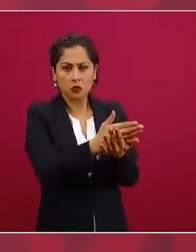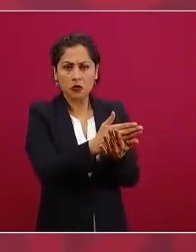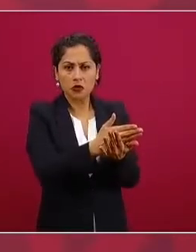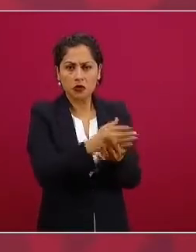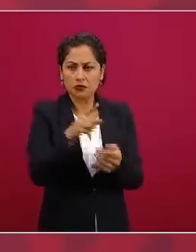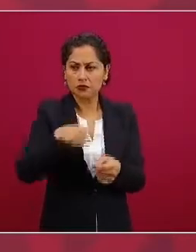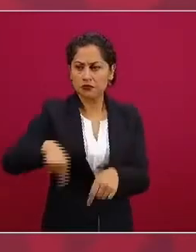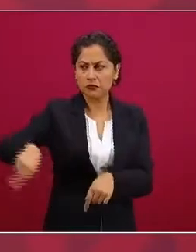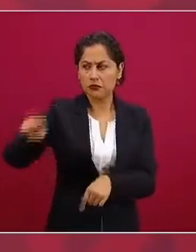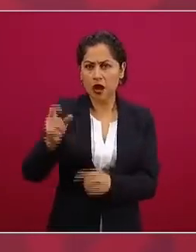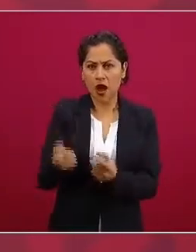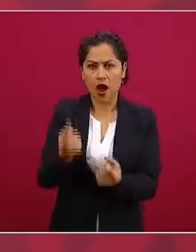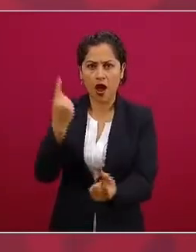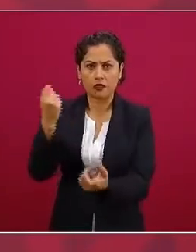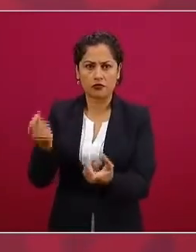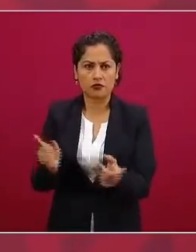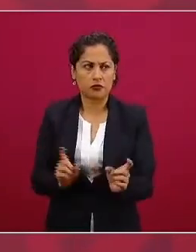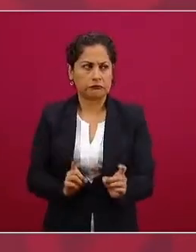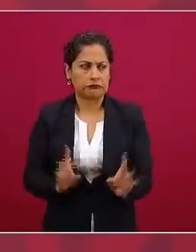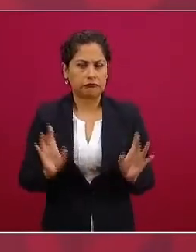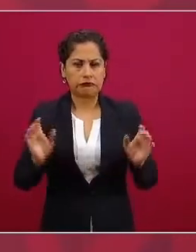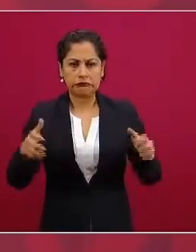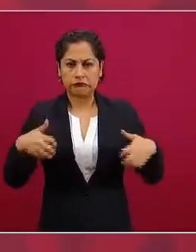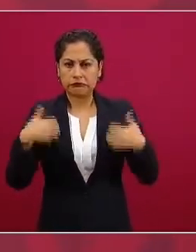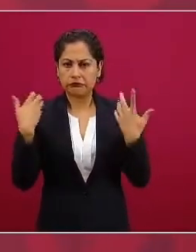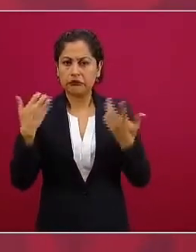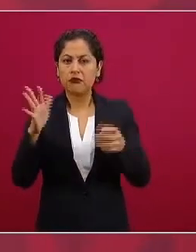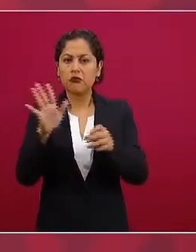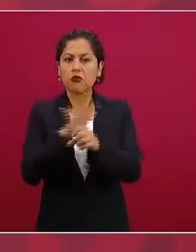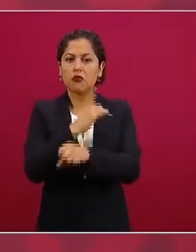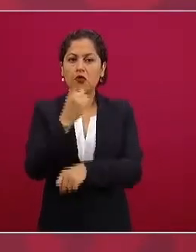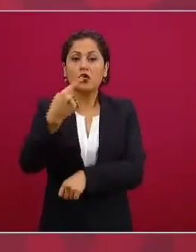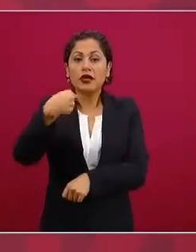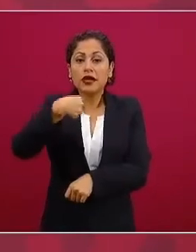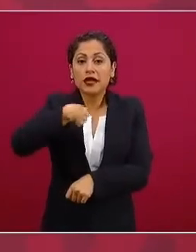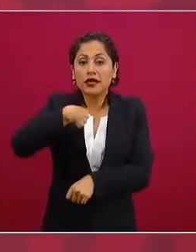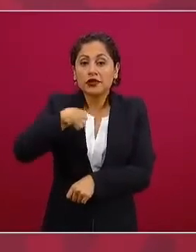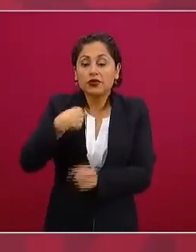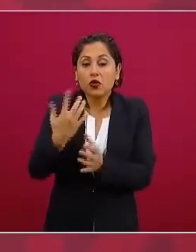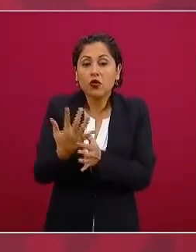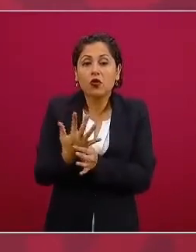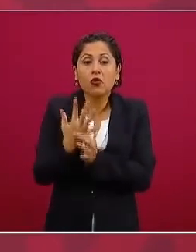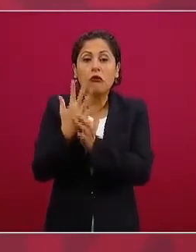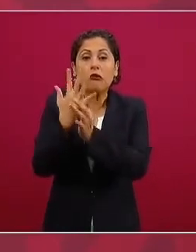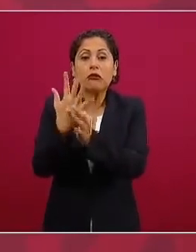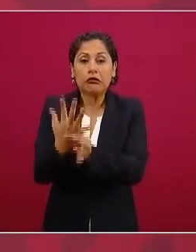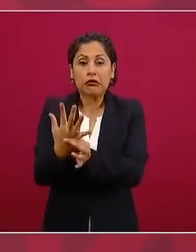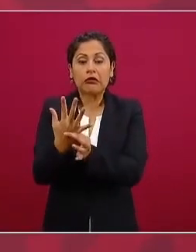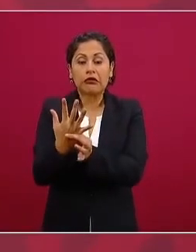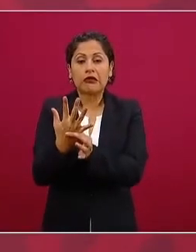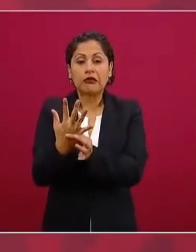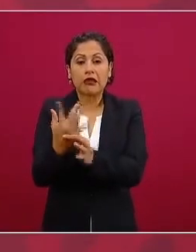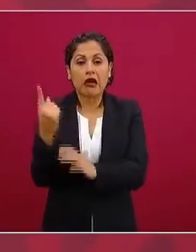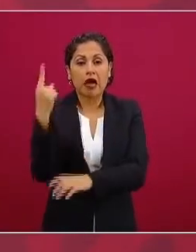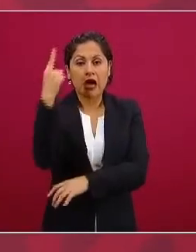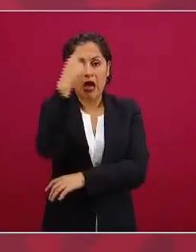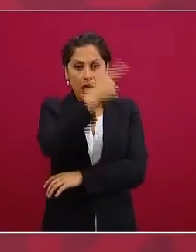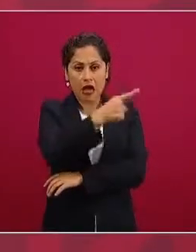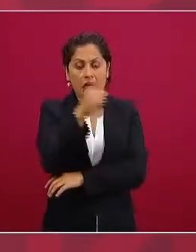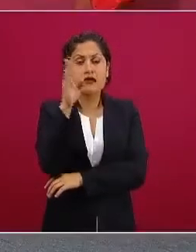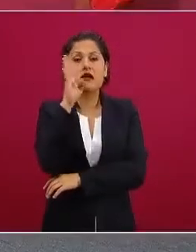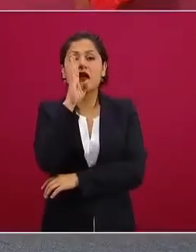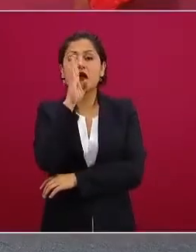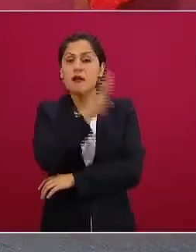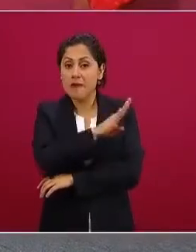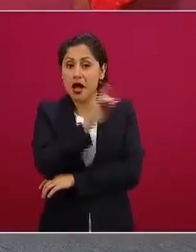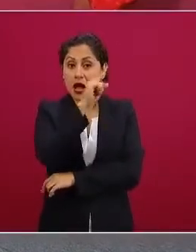era un error por decirlo menos el que se haya permitido en la